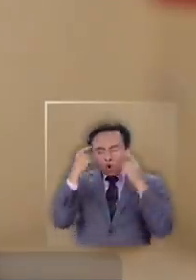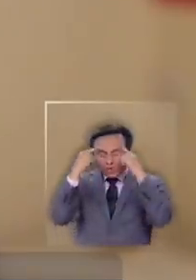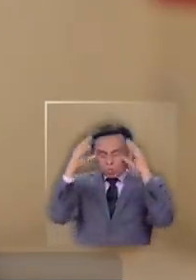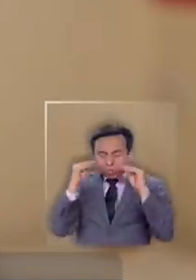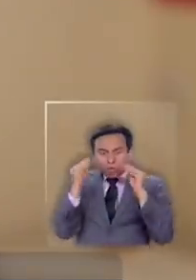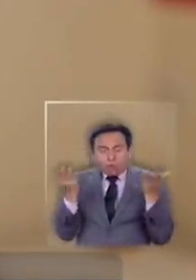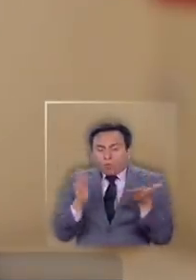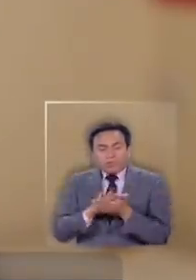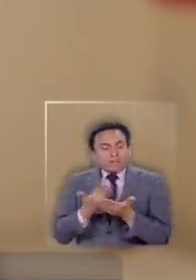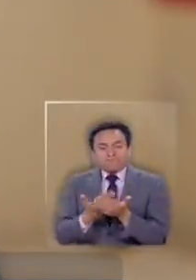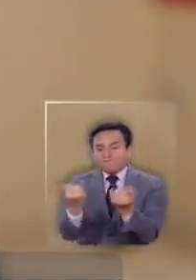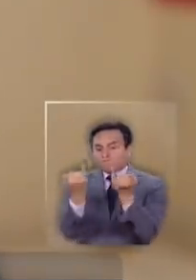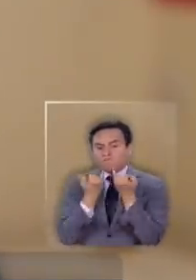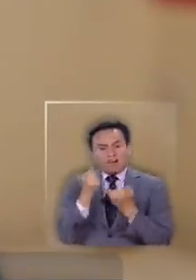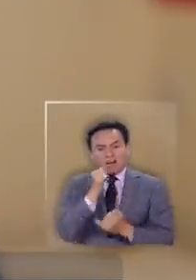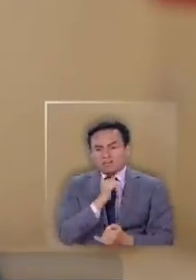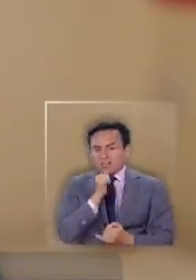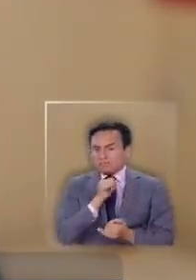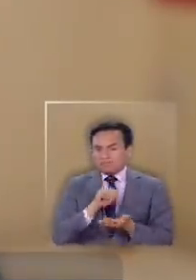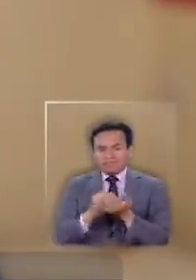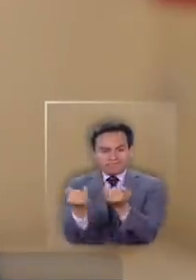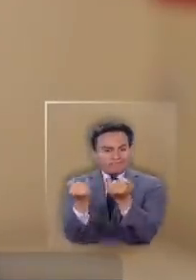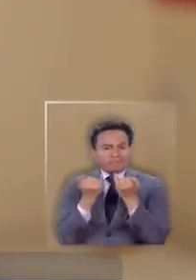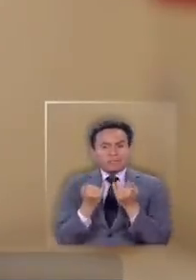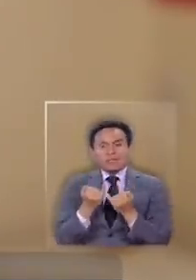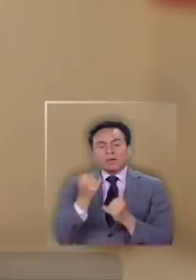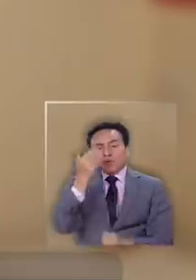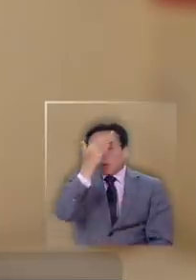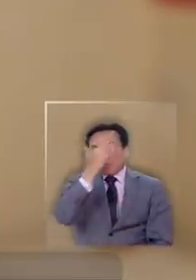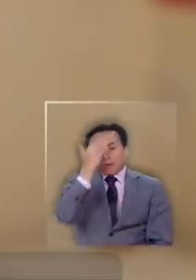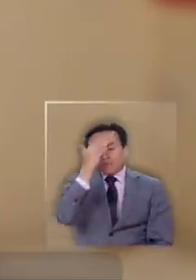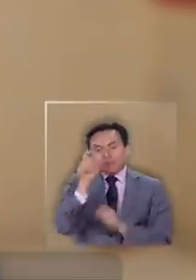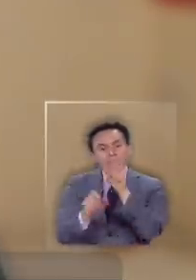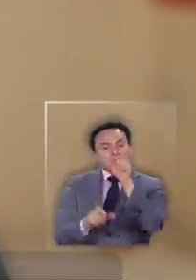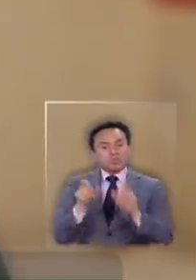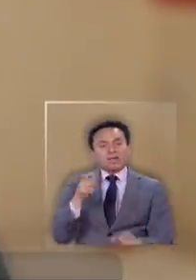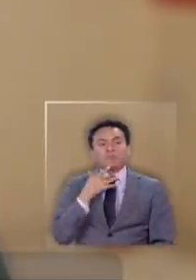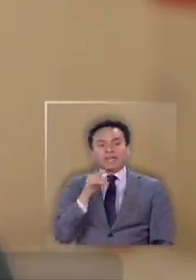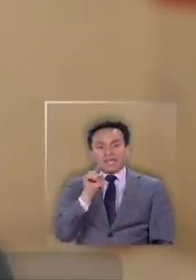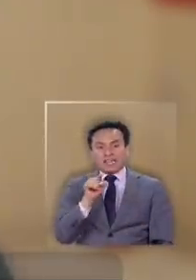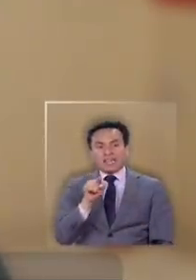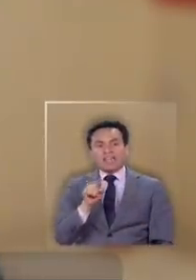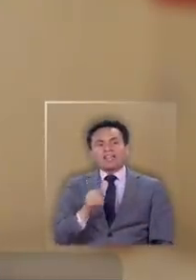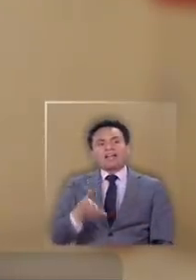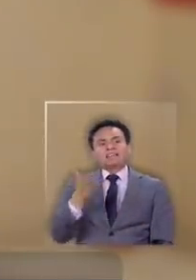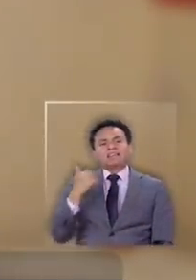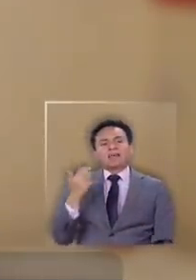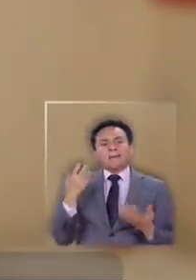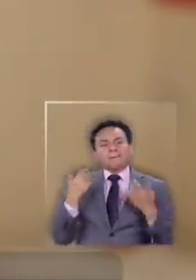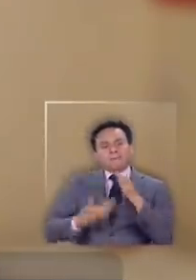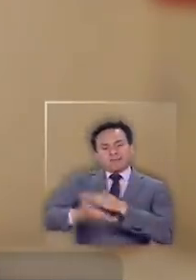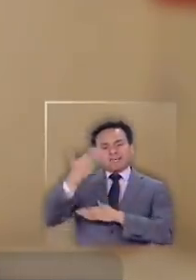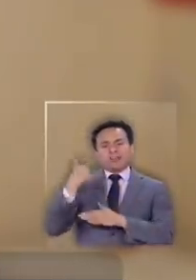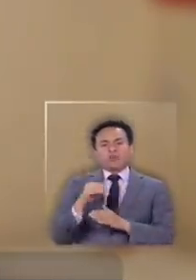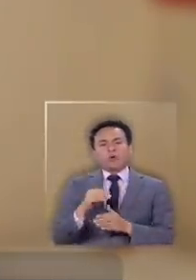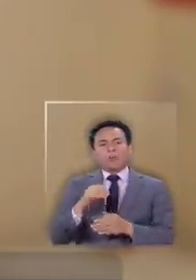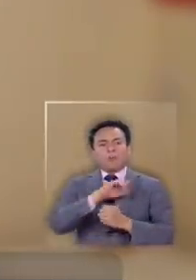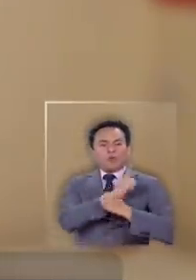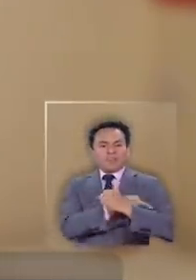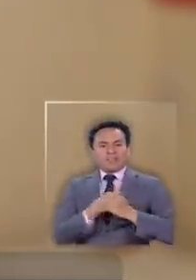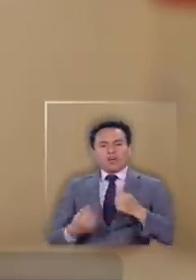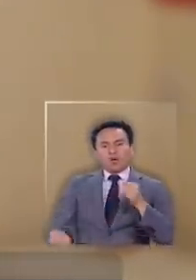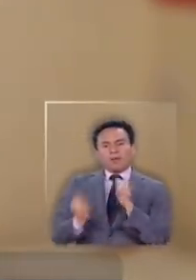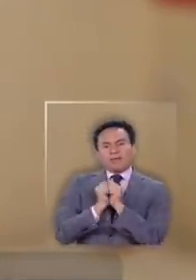que no hay mucha información y la preocupación crece porque él le dejó pasado el poder a un compañero de